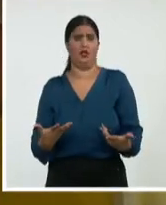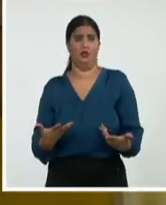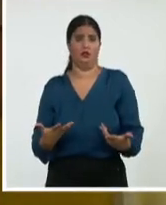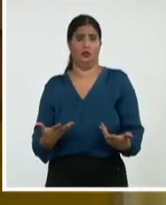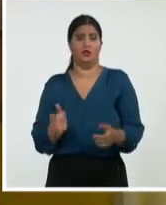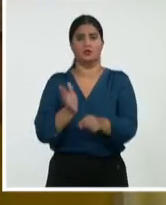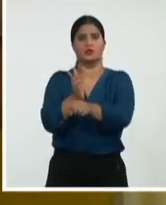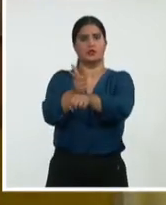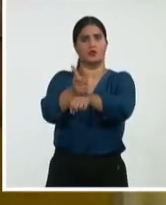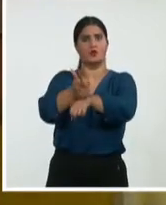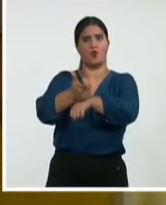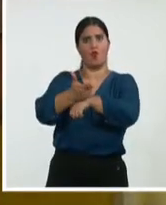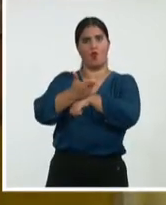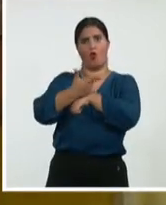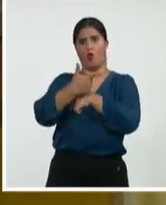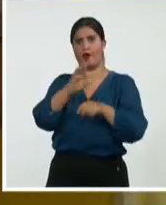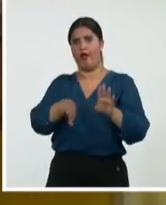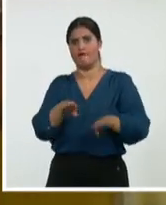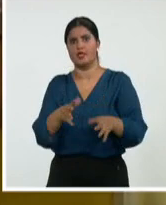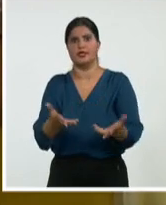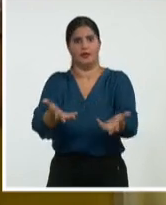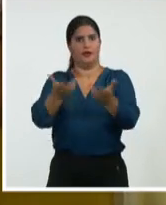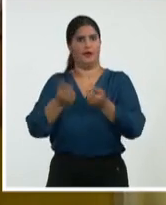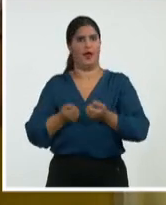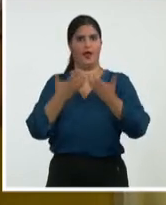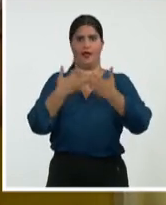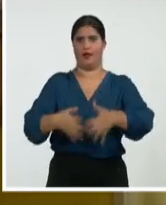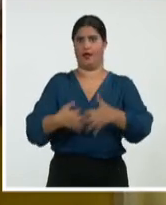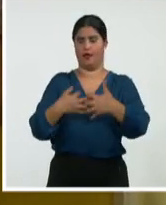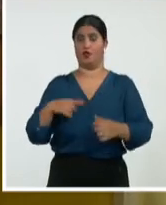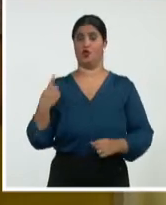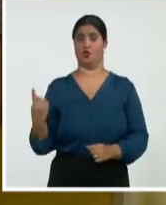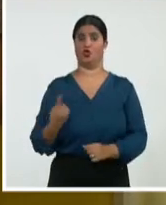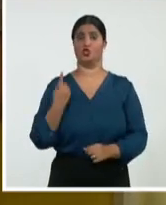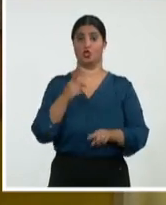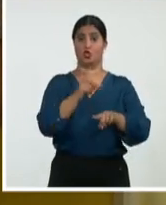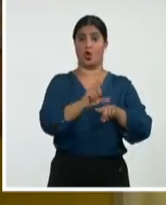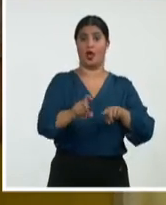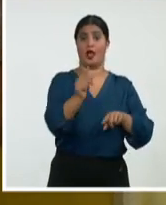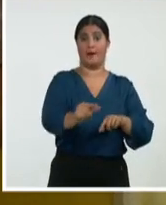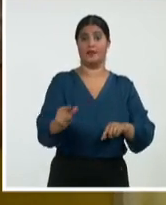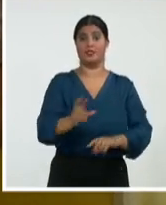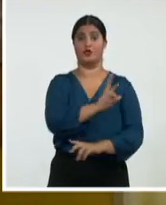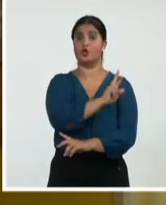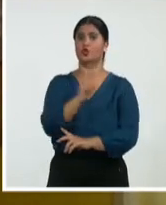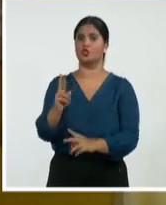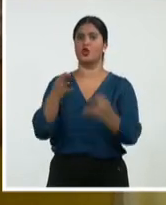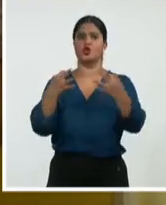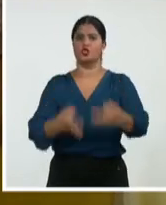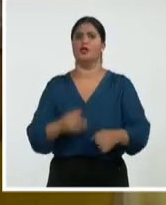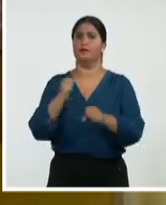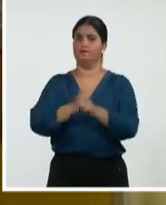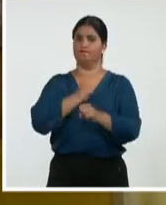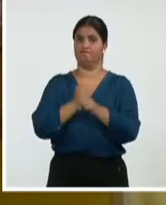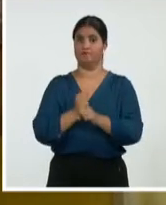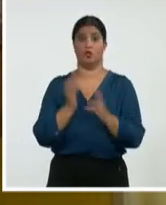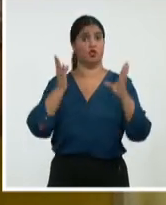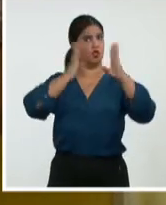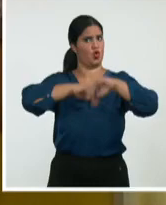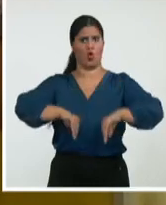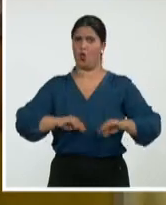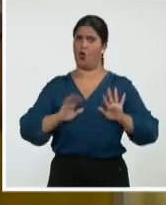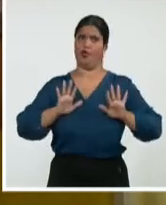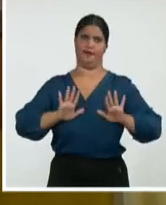Y nosotros los campesinos revolucionarios producimos a toda costa y a todo costo. Y entonces el